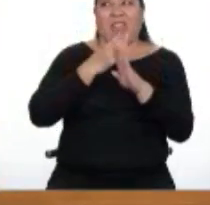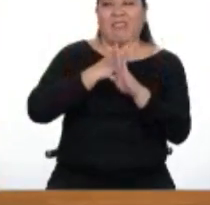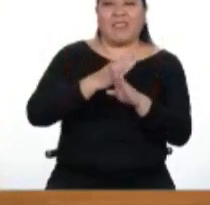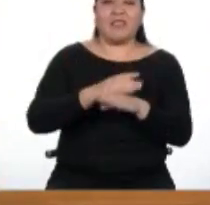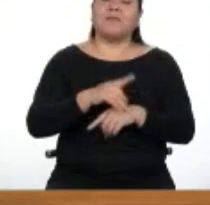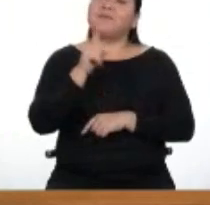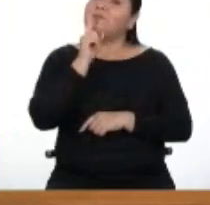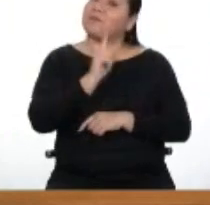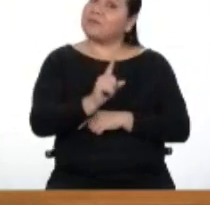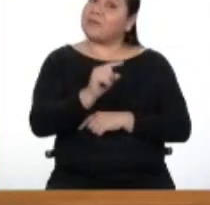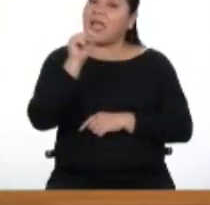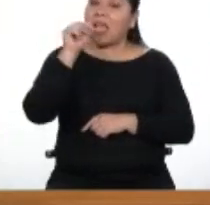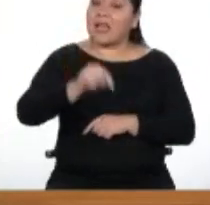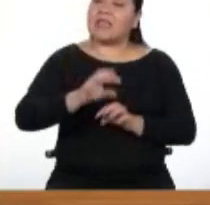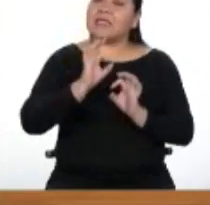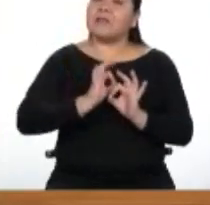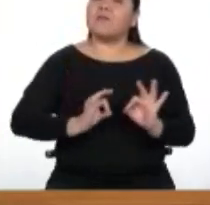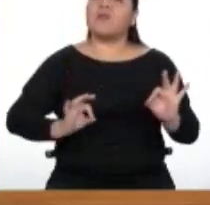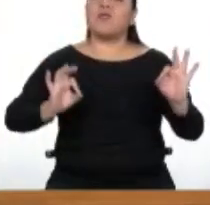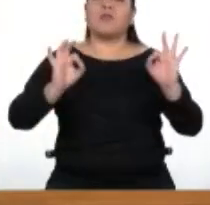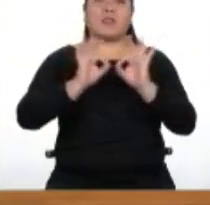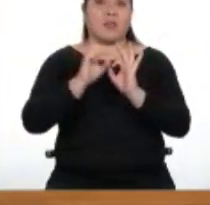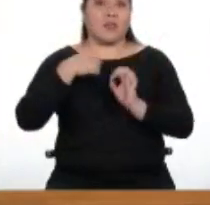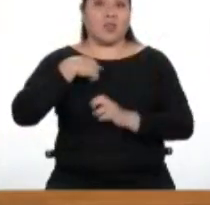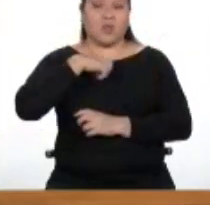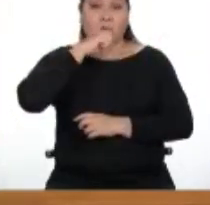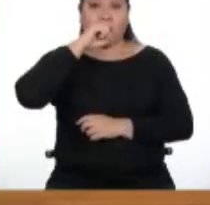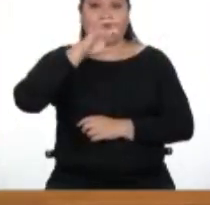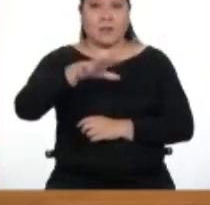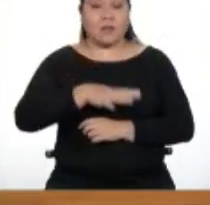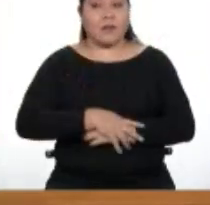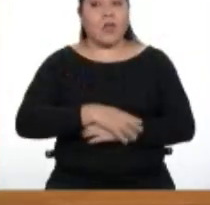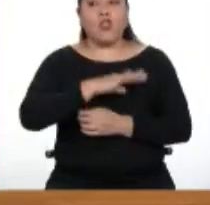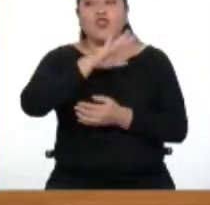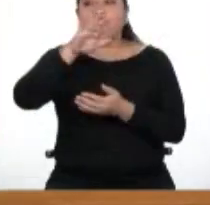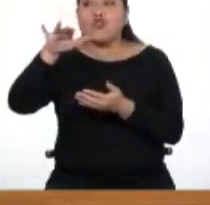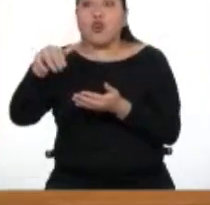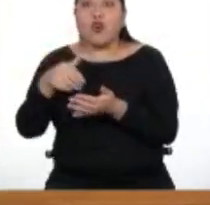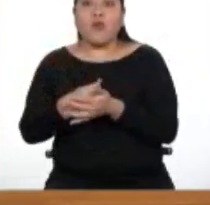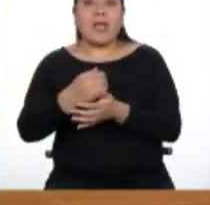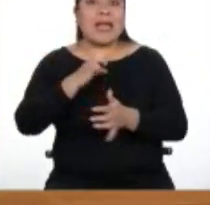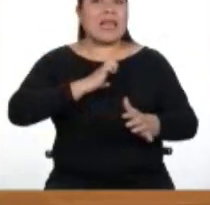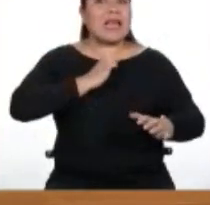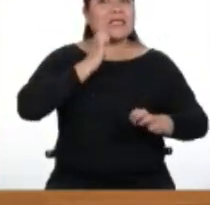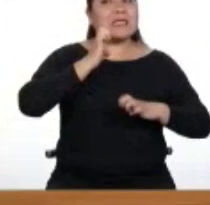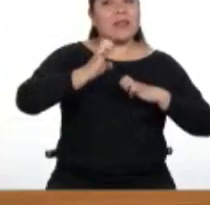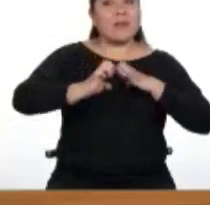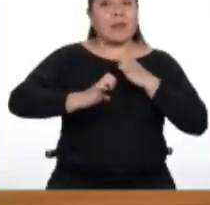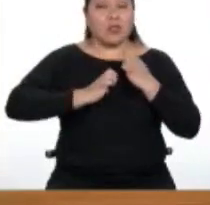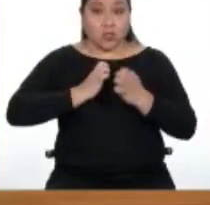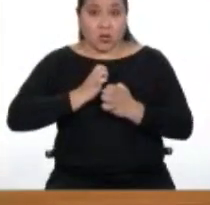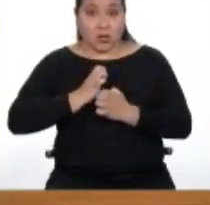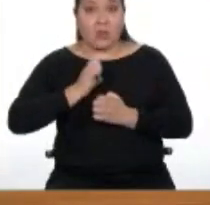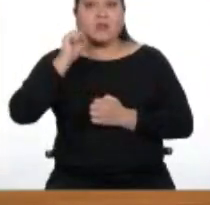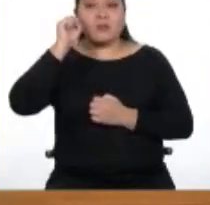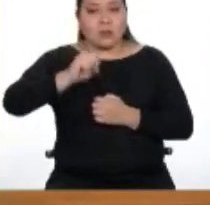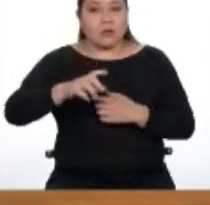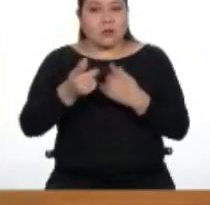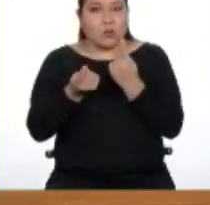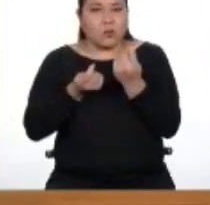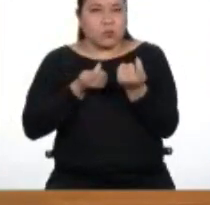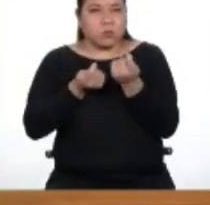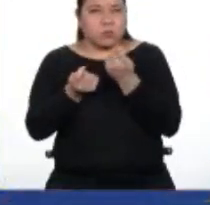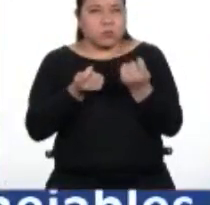viene algo importante que quiero decir. Todas las emociones son manejables y yo